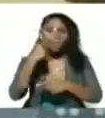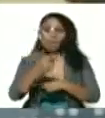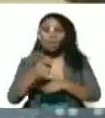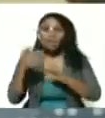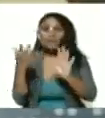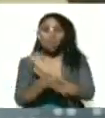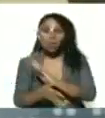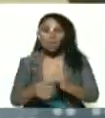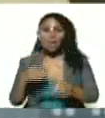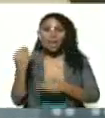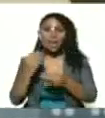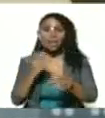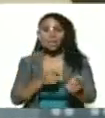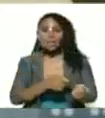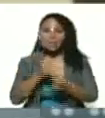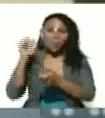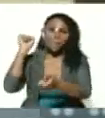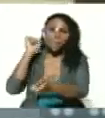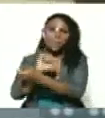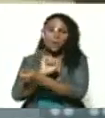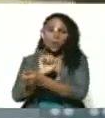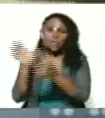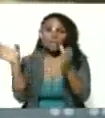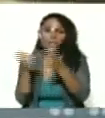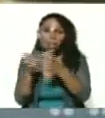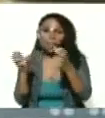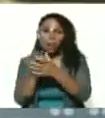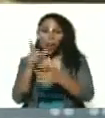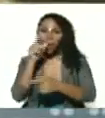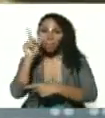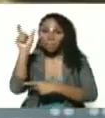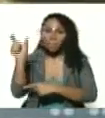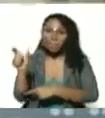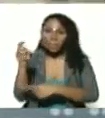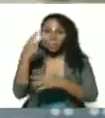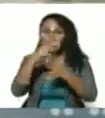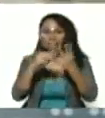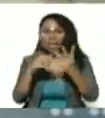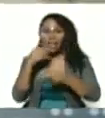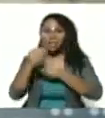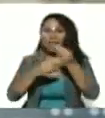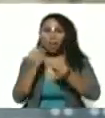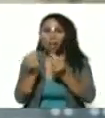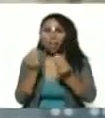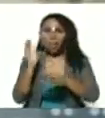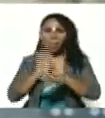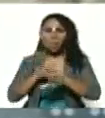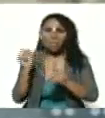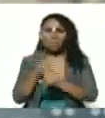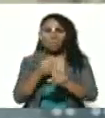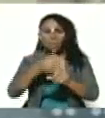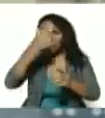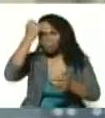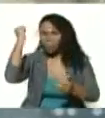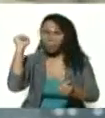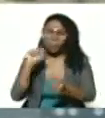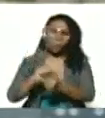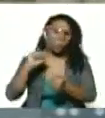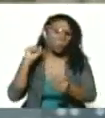llevados a la cárcel parte de los juctores materiales y declararon cómo fueron las torturas brutales